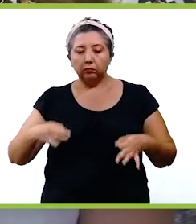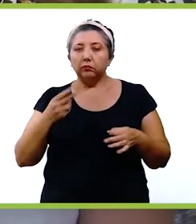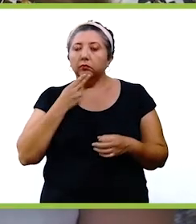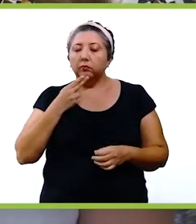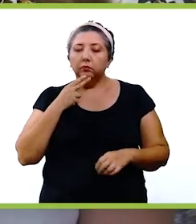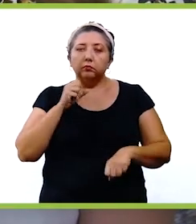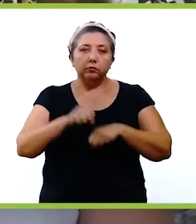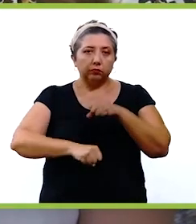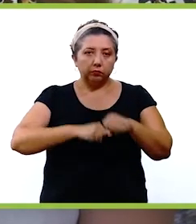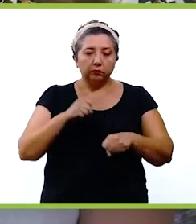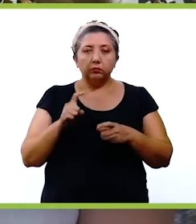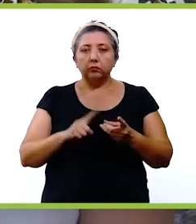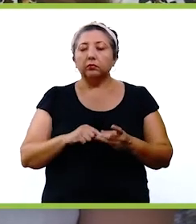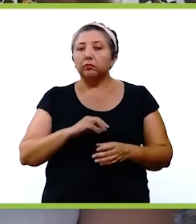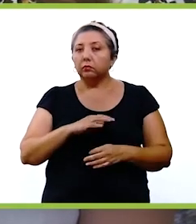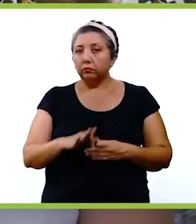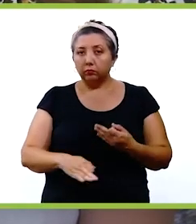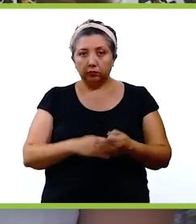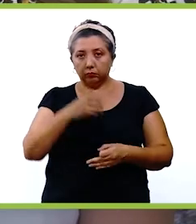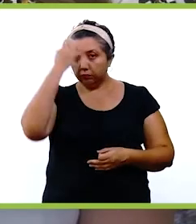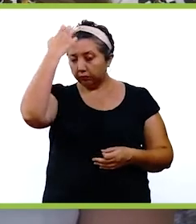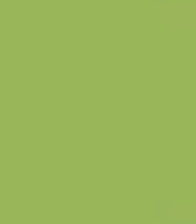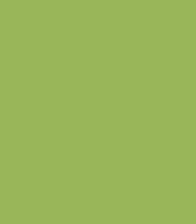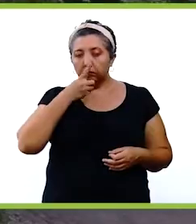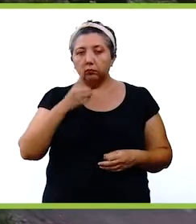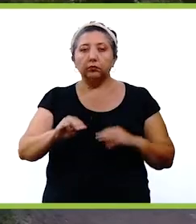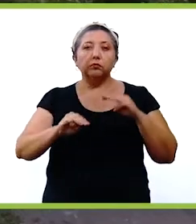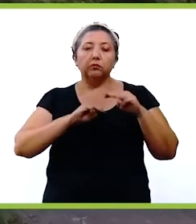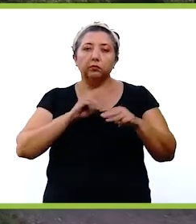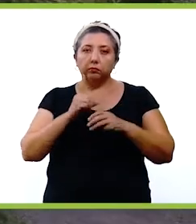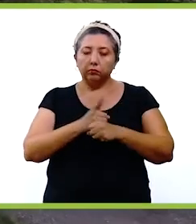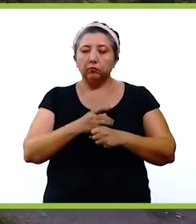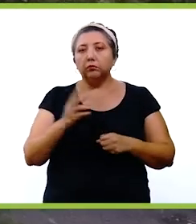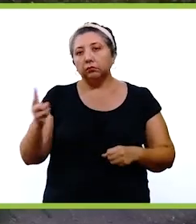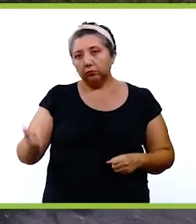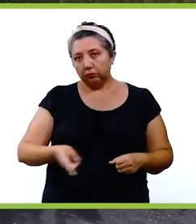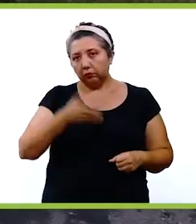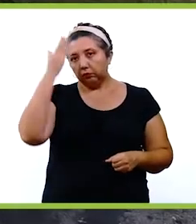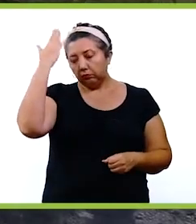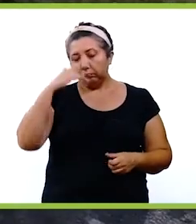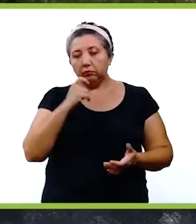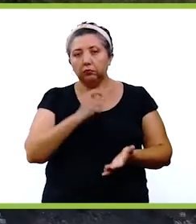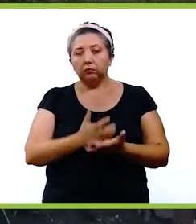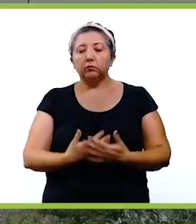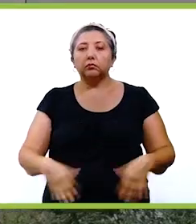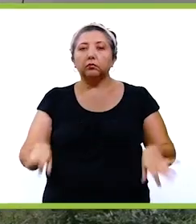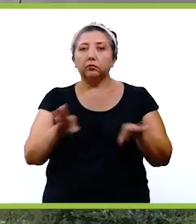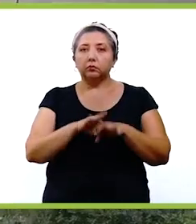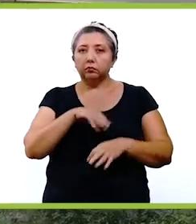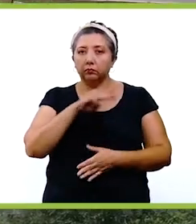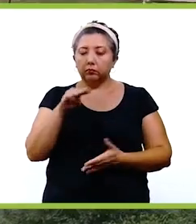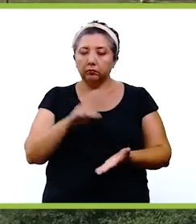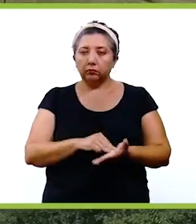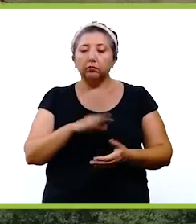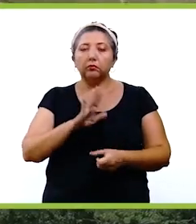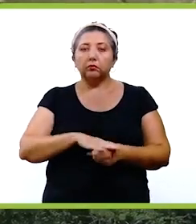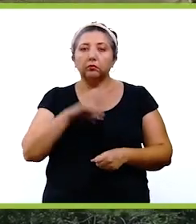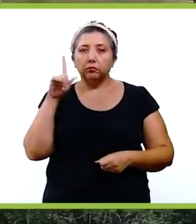fomento al uso de la bicicleta donde están todos los expertos en el tema de movilidad. Como ustedes saben, hicimos una inversión importante en la ciudad de Mérida, más de